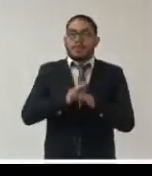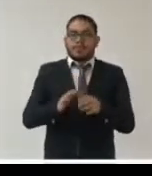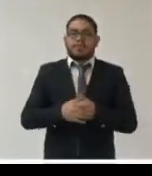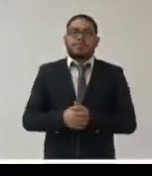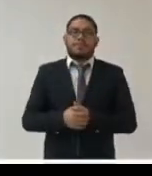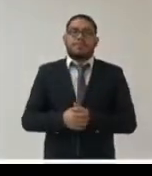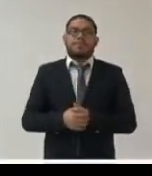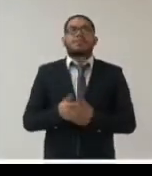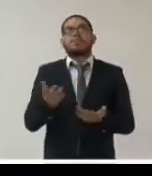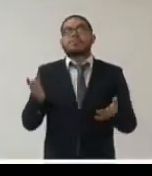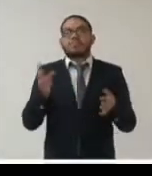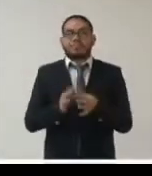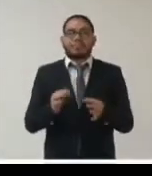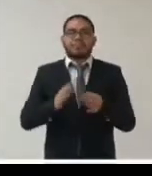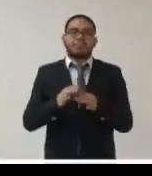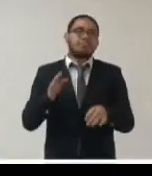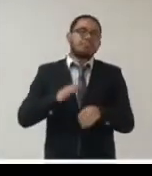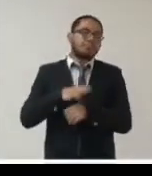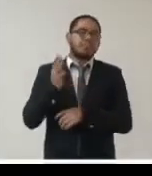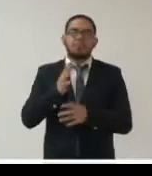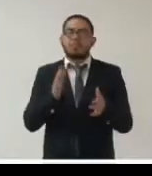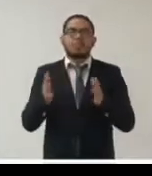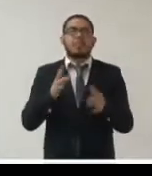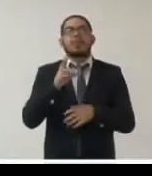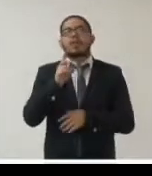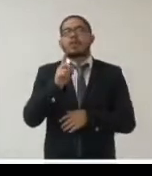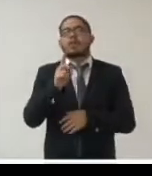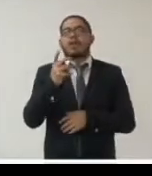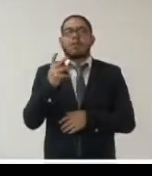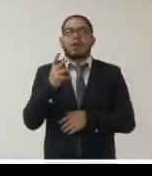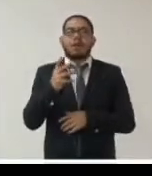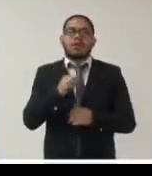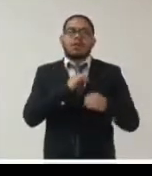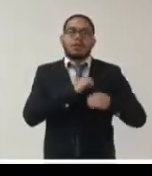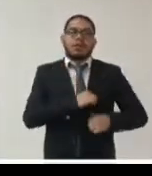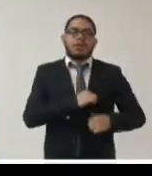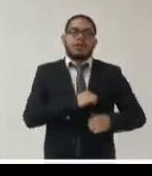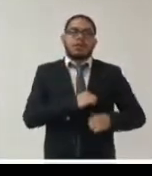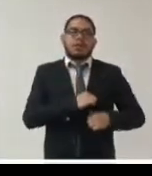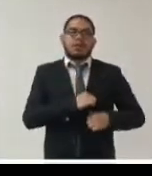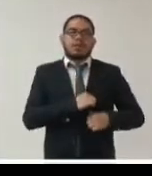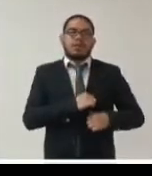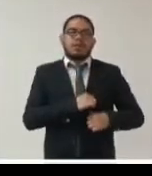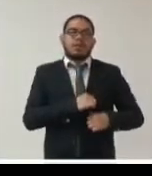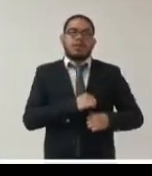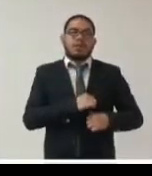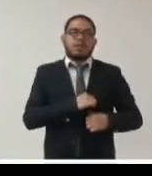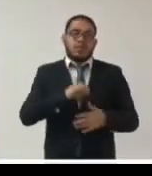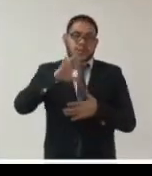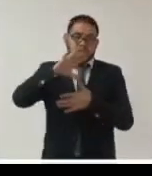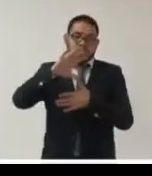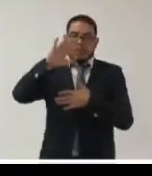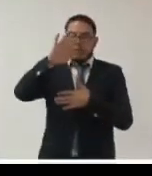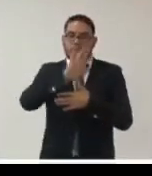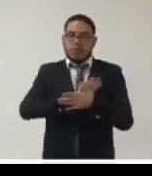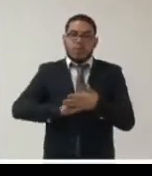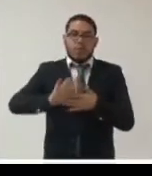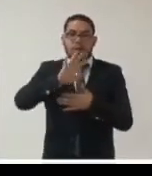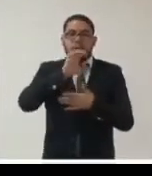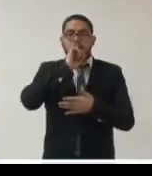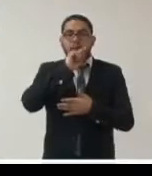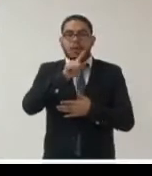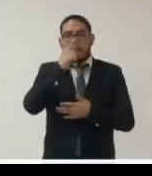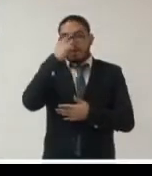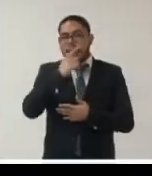hablando de más de 34 autoridades de Iberoamérica en materia de transparencia y protección de